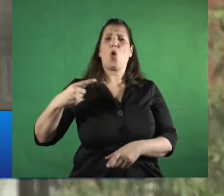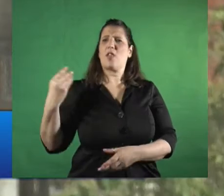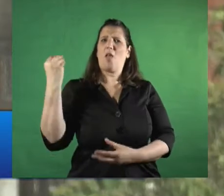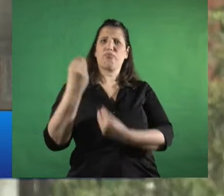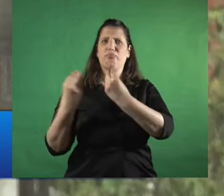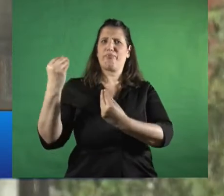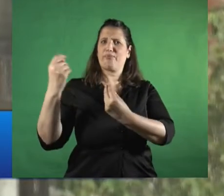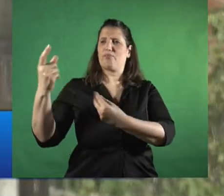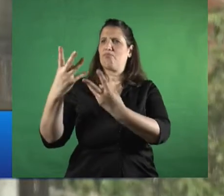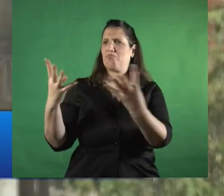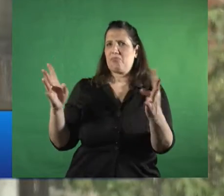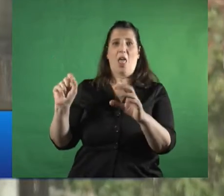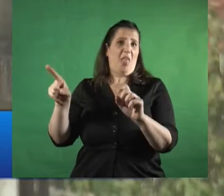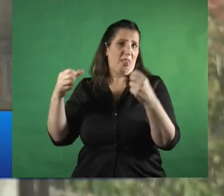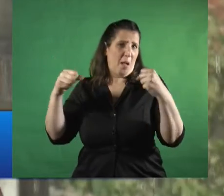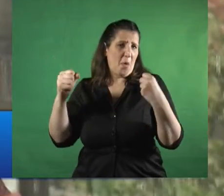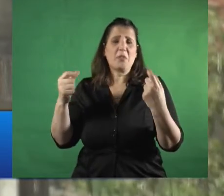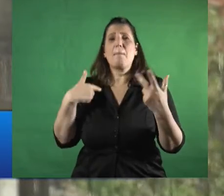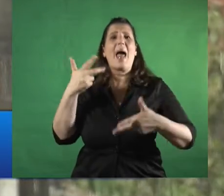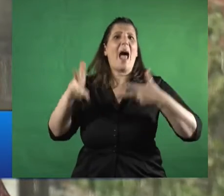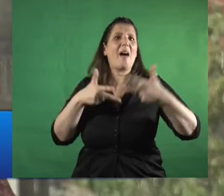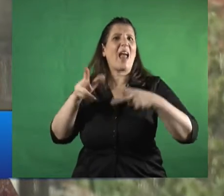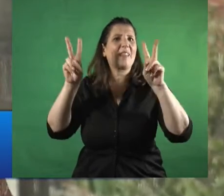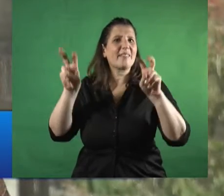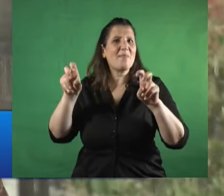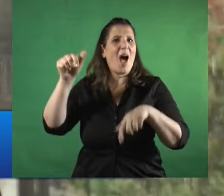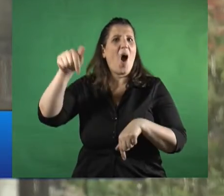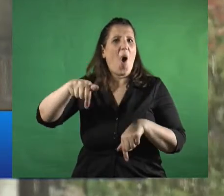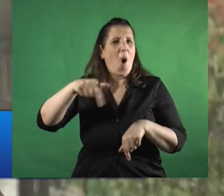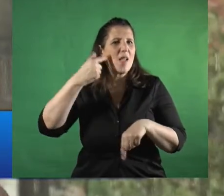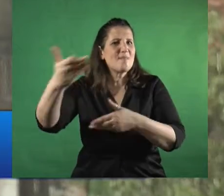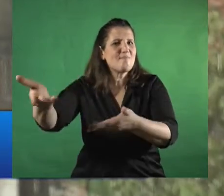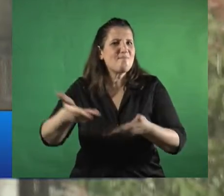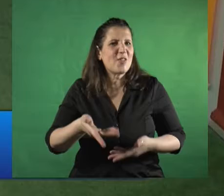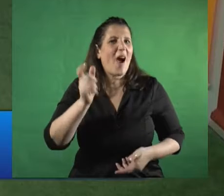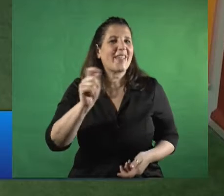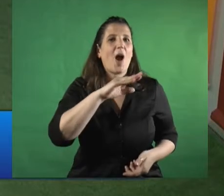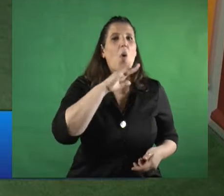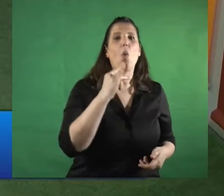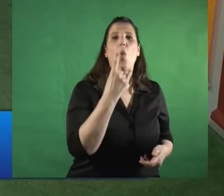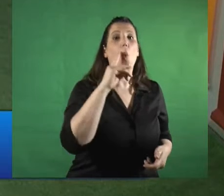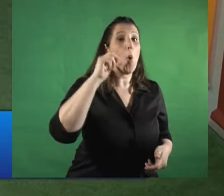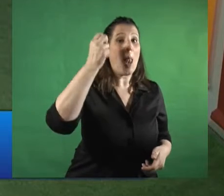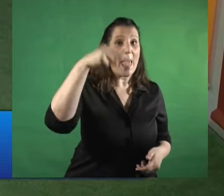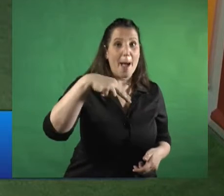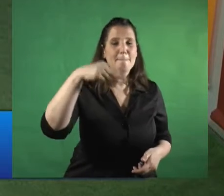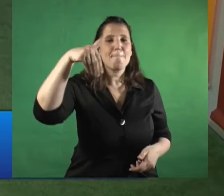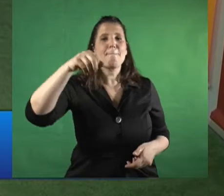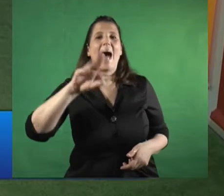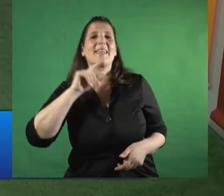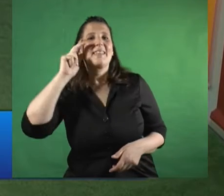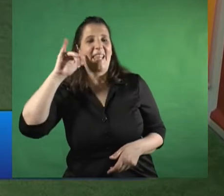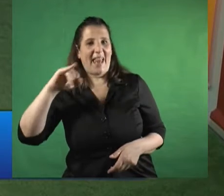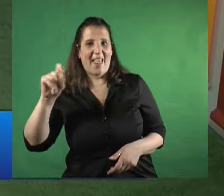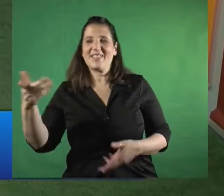deporte y para hablar sobre el tema tenemos con nosotros en el piso a Julián Martínez. Bienvenido Julián, muchas